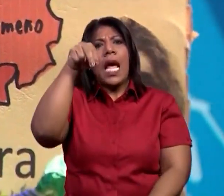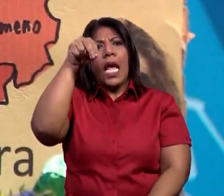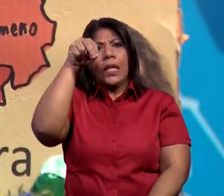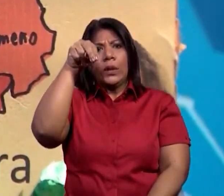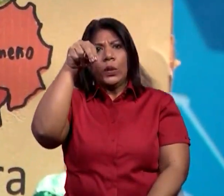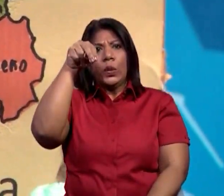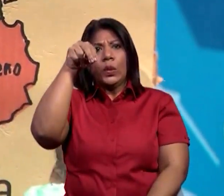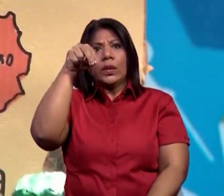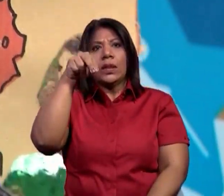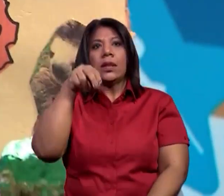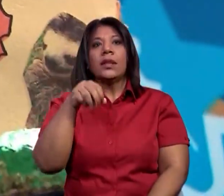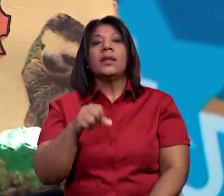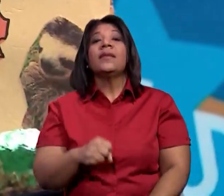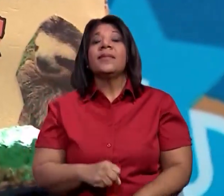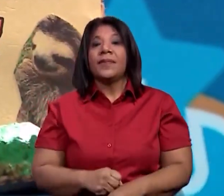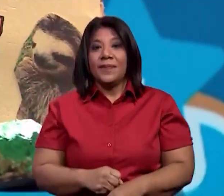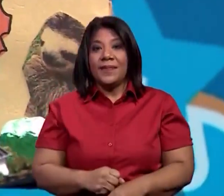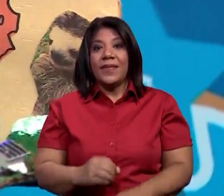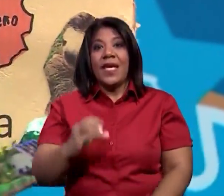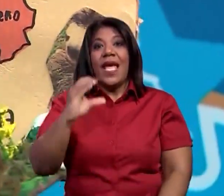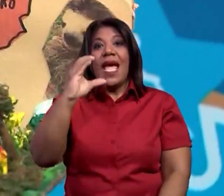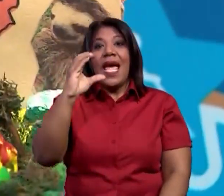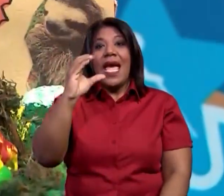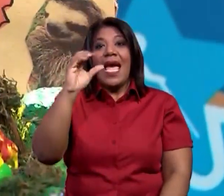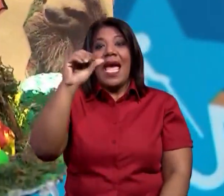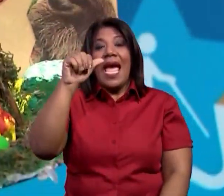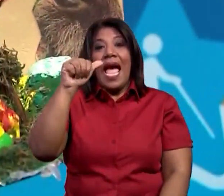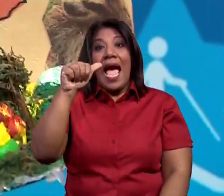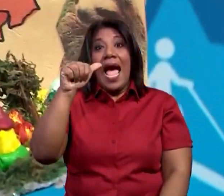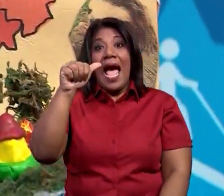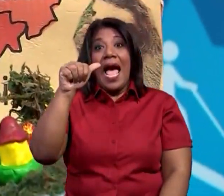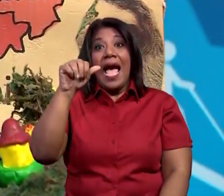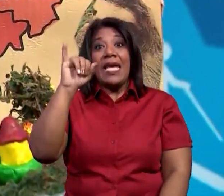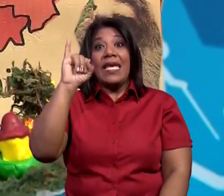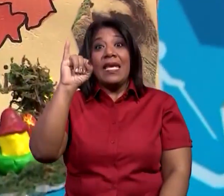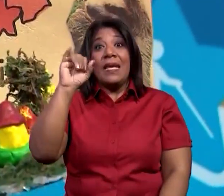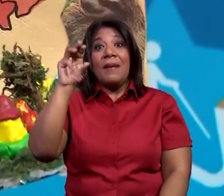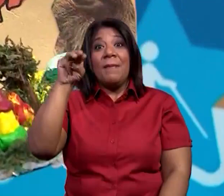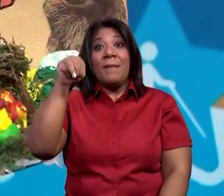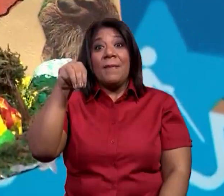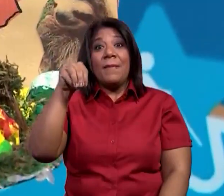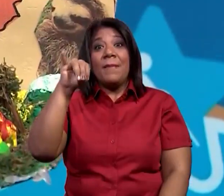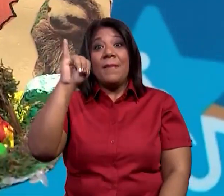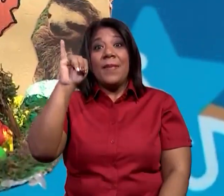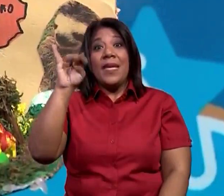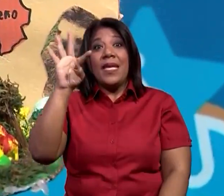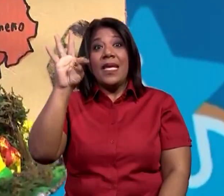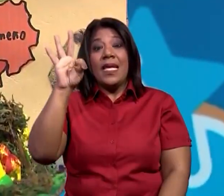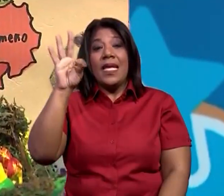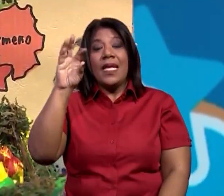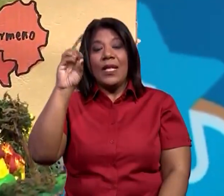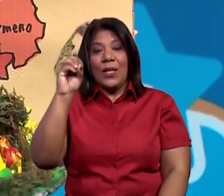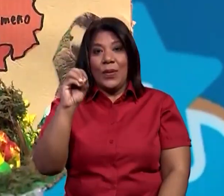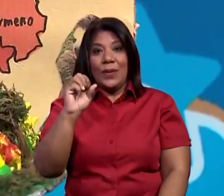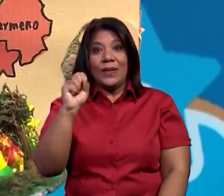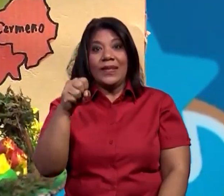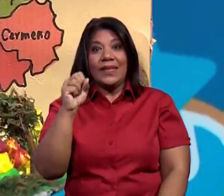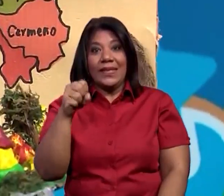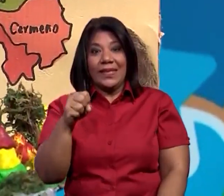Tenemos el corregimiento de Caimito. ¿Lo vemos allí? Bien.